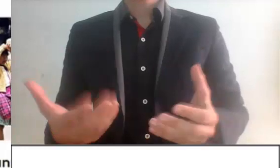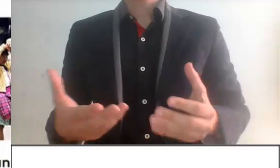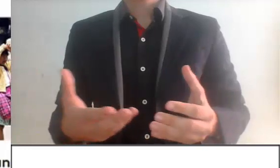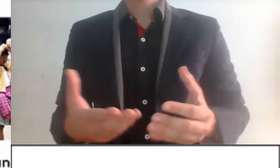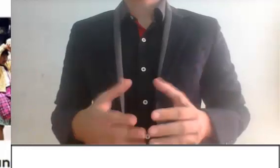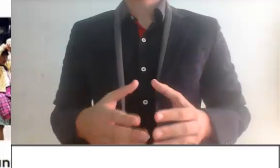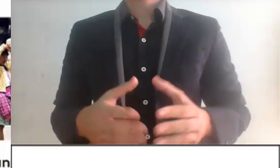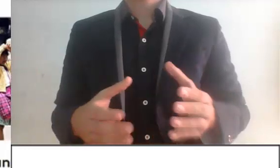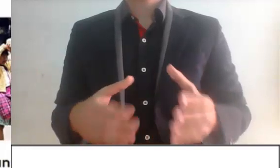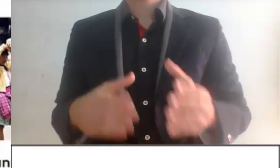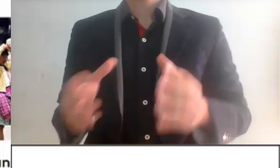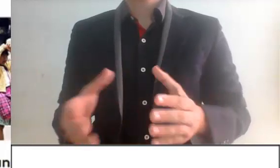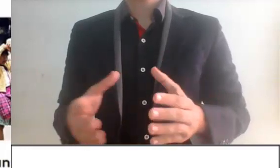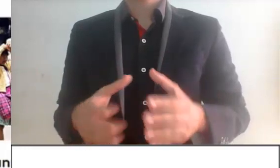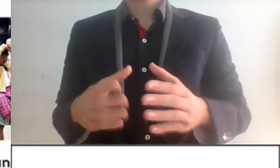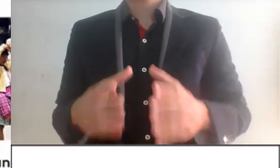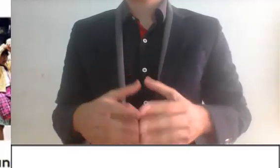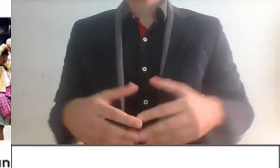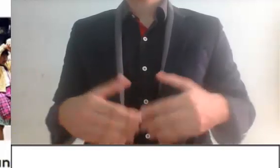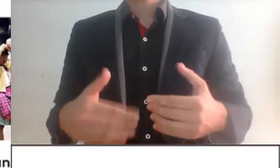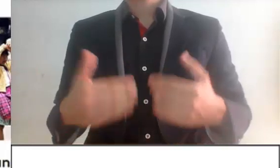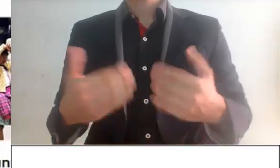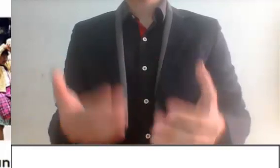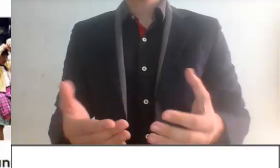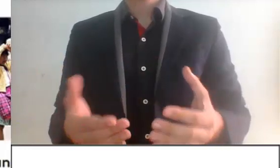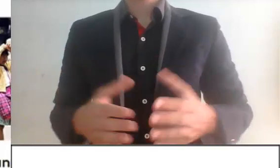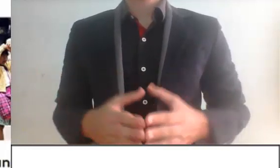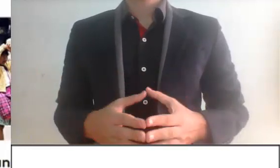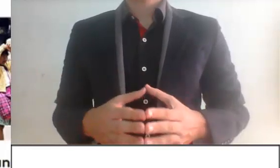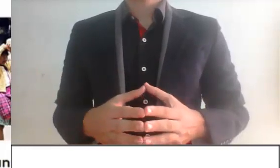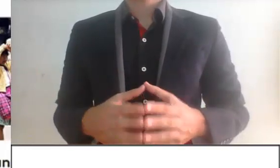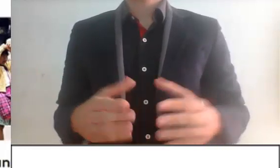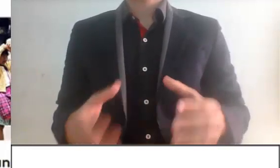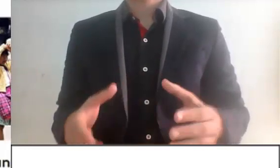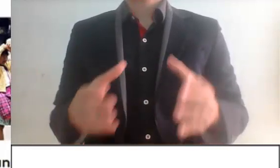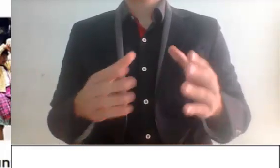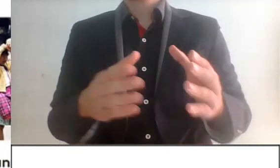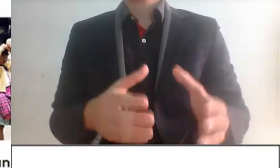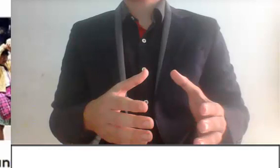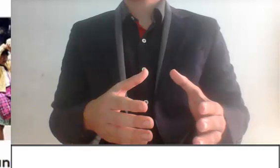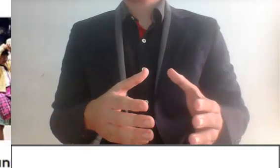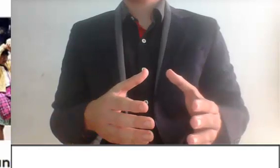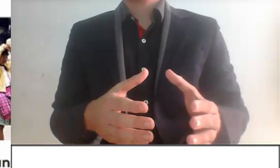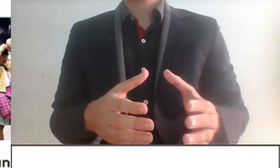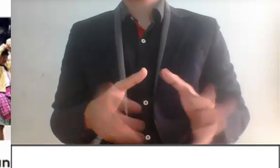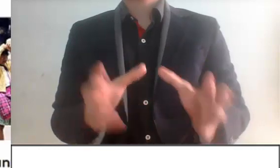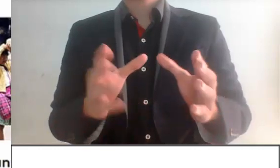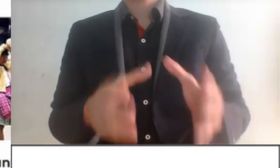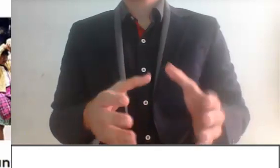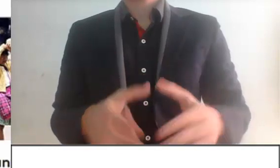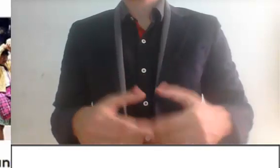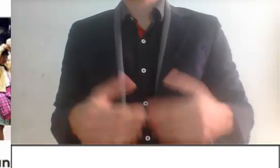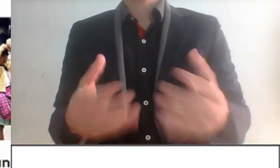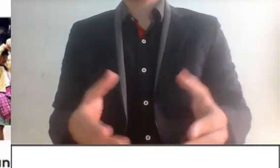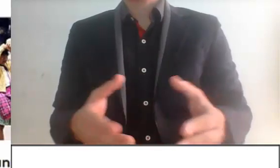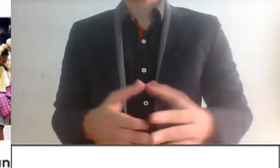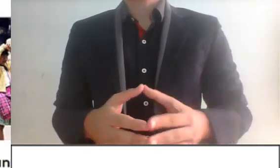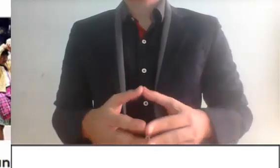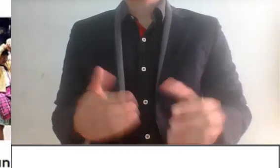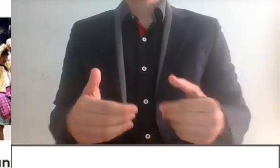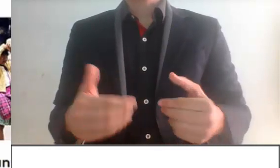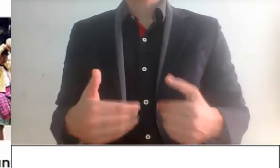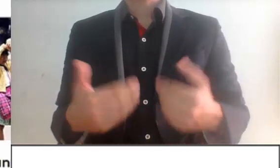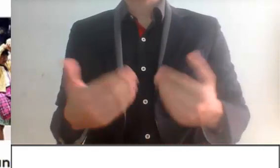que nunca pagaran ni un solo peso de impuestos. ¿Por qué? Porque al final estos terminaban devolviéndole el favor a los presidentes o a los